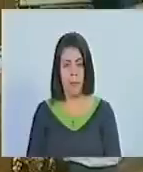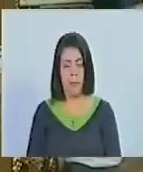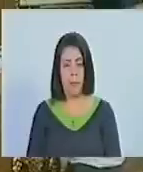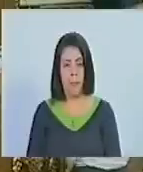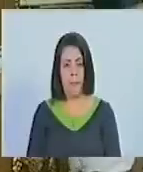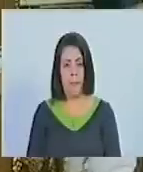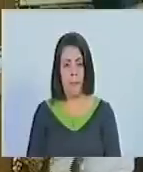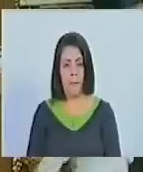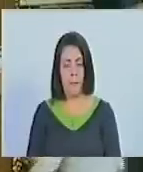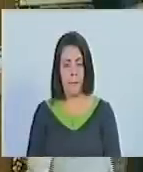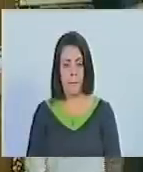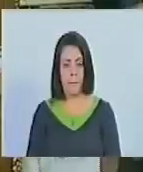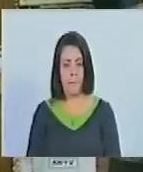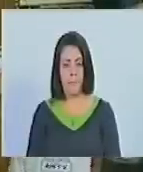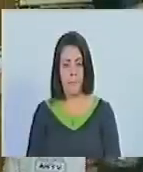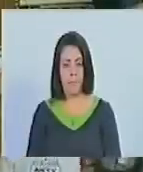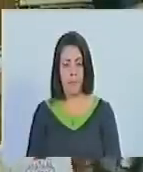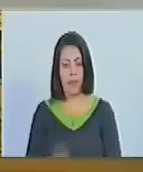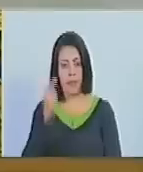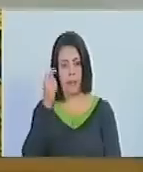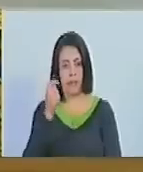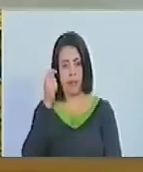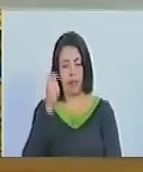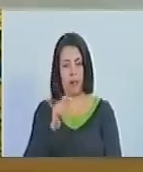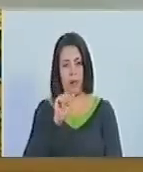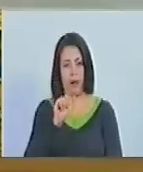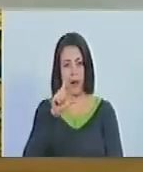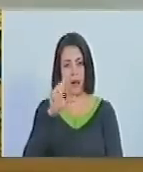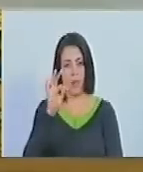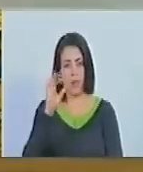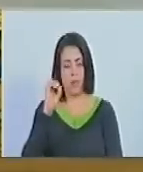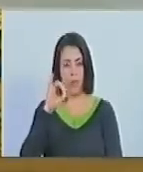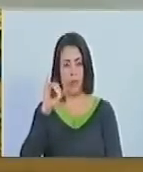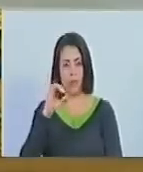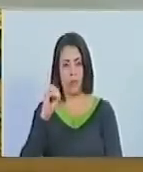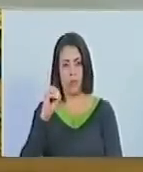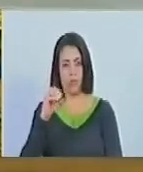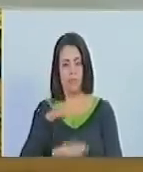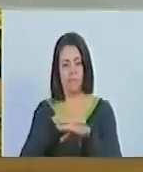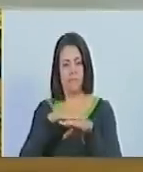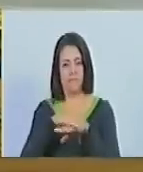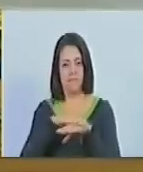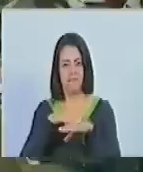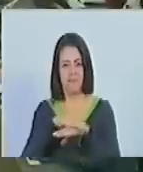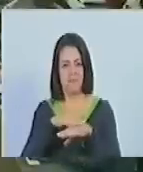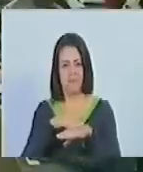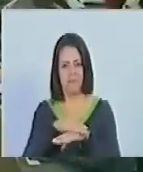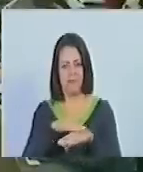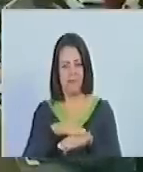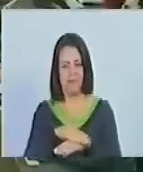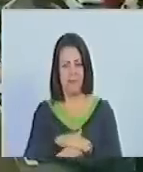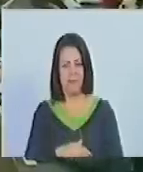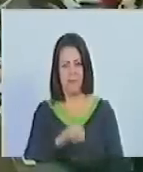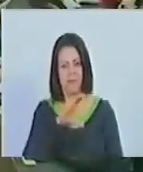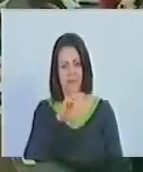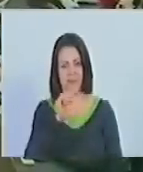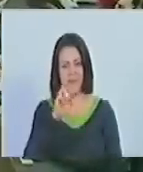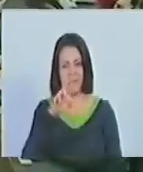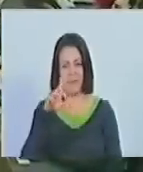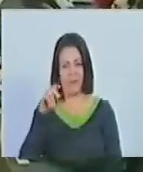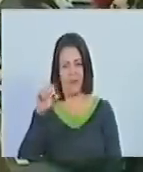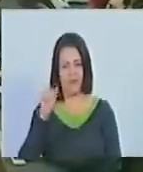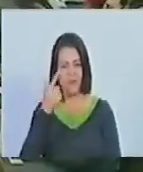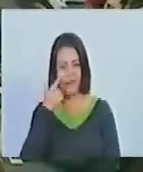se deja una derecha de palabra al diputado Alfonso Campos corrijo diputado Oscar Rondero